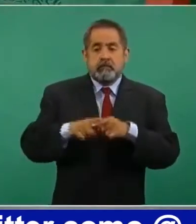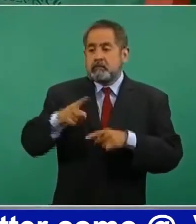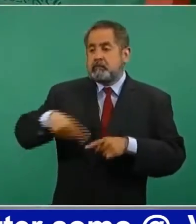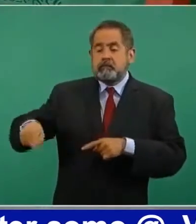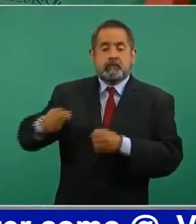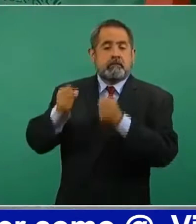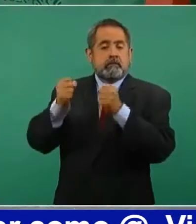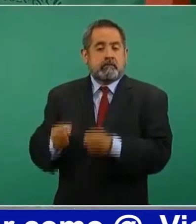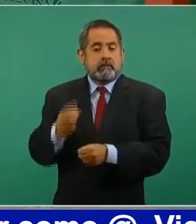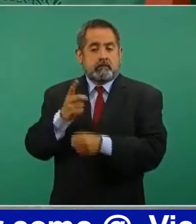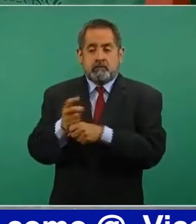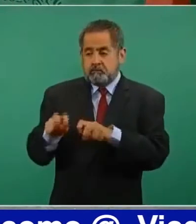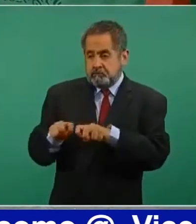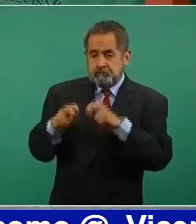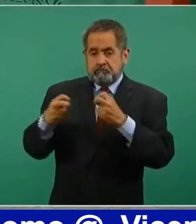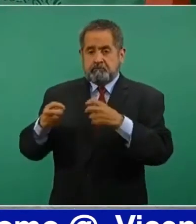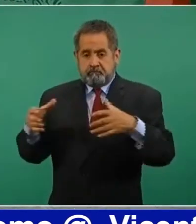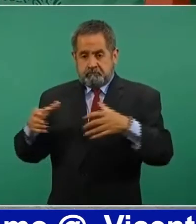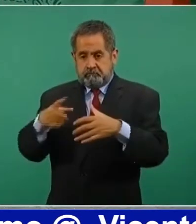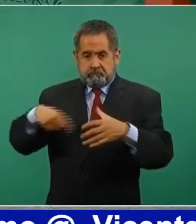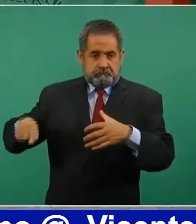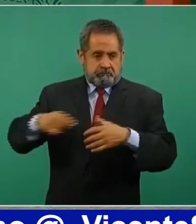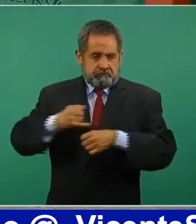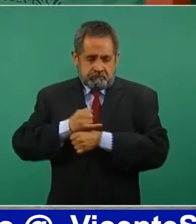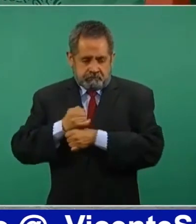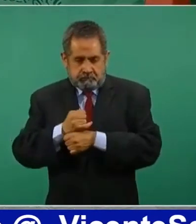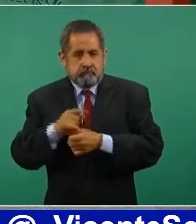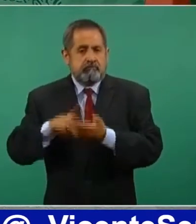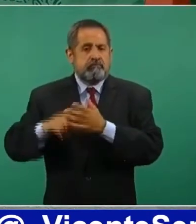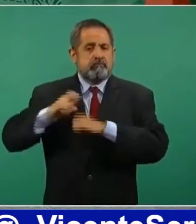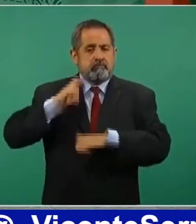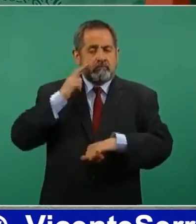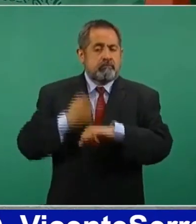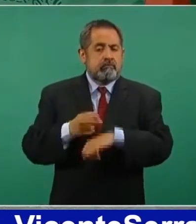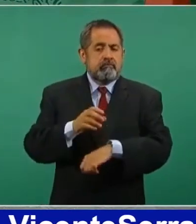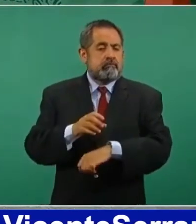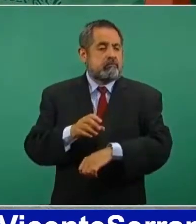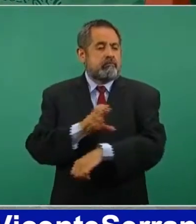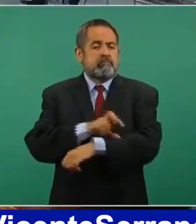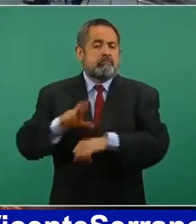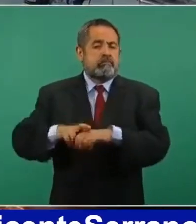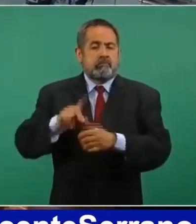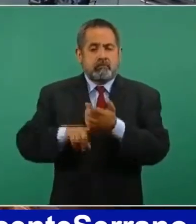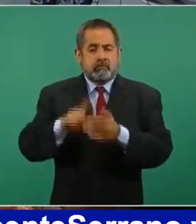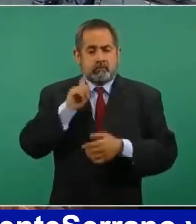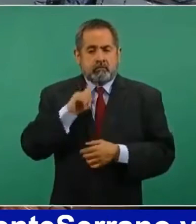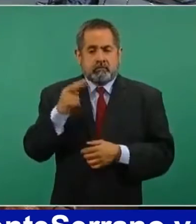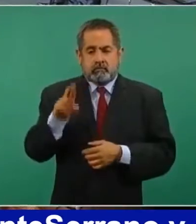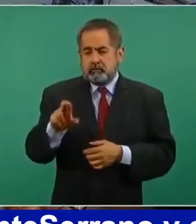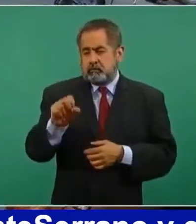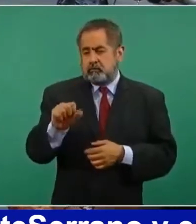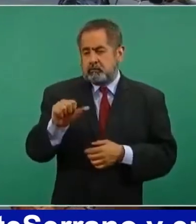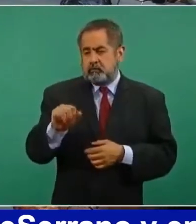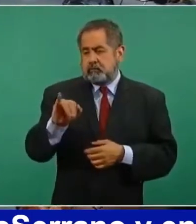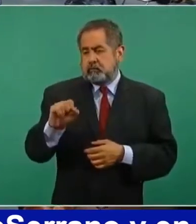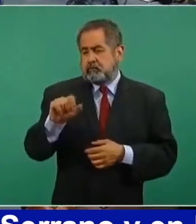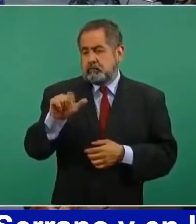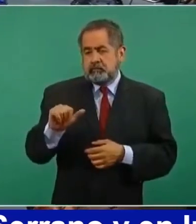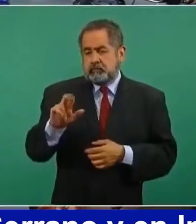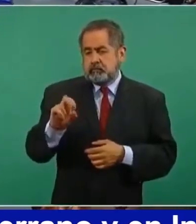de Seguridad, que coordina Rosa Isela Rodríguez. Entonces,